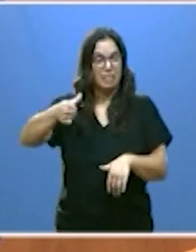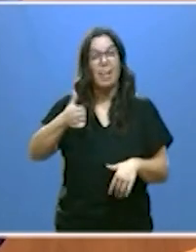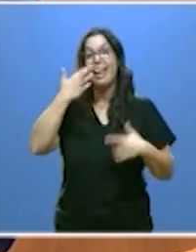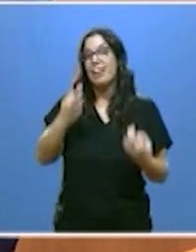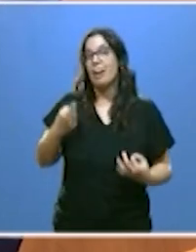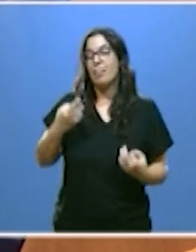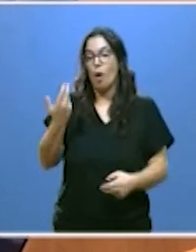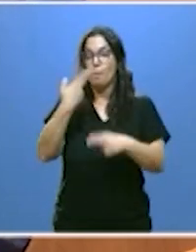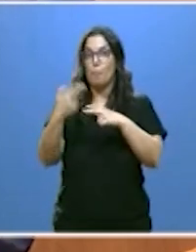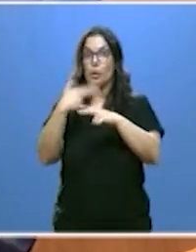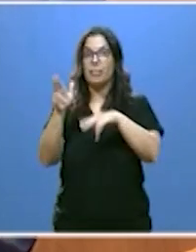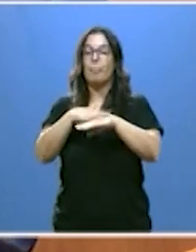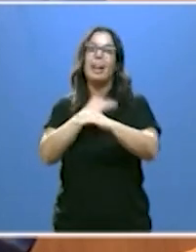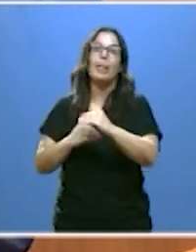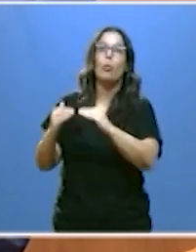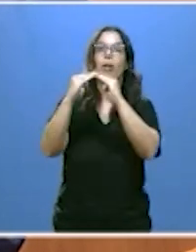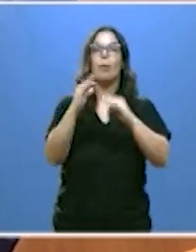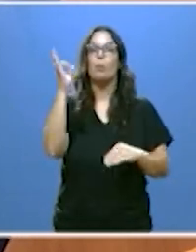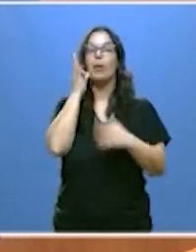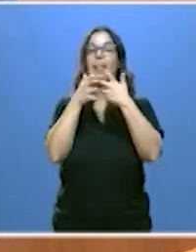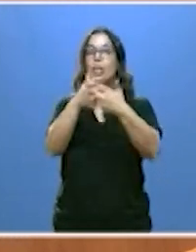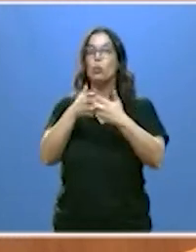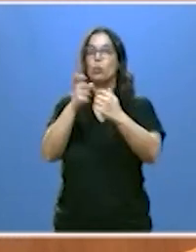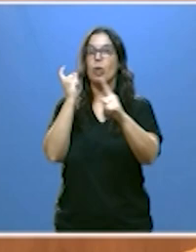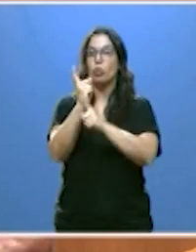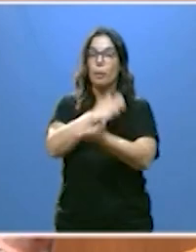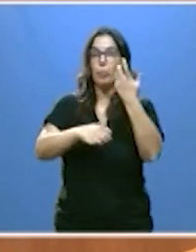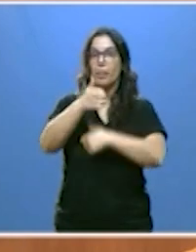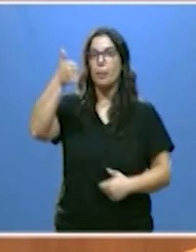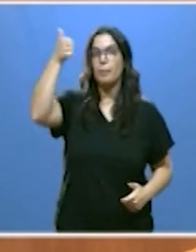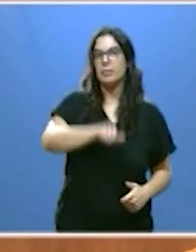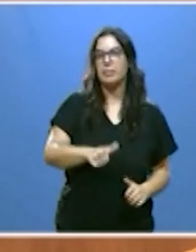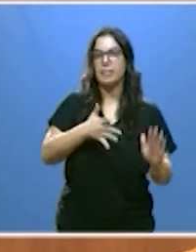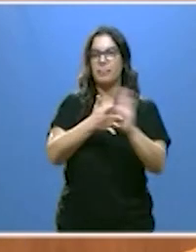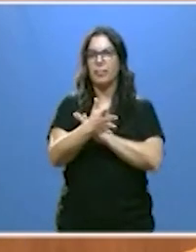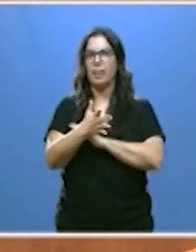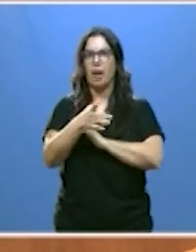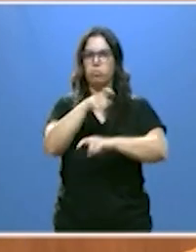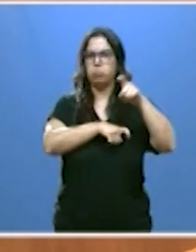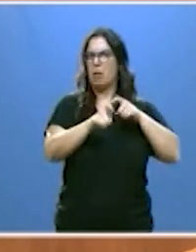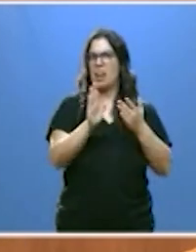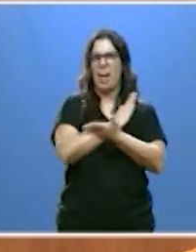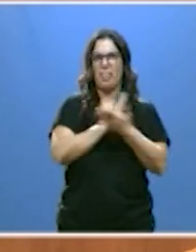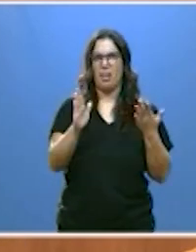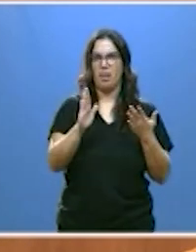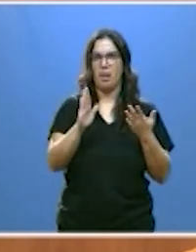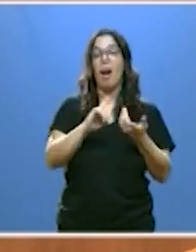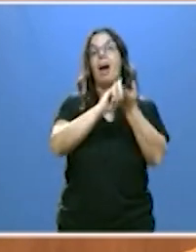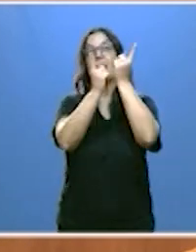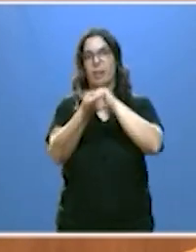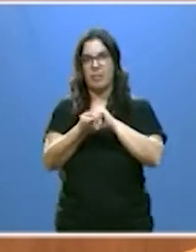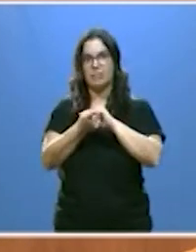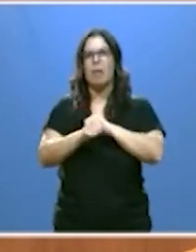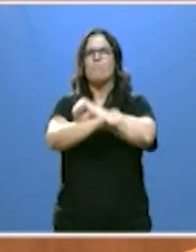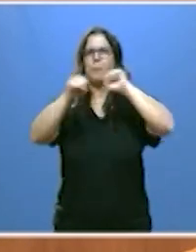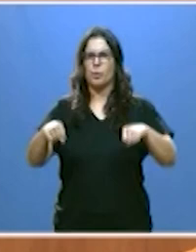para la igualdad de la mujer y la lucha contra la violencia machista no solo no han retrocedido ni un milímetro sino que además se